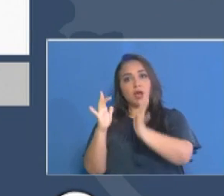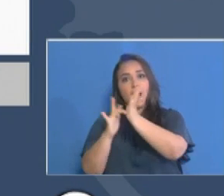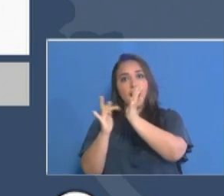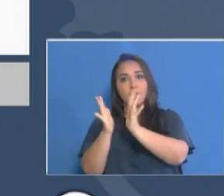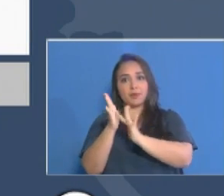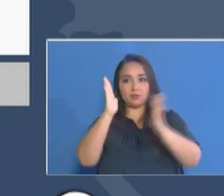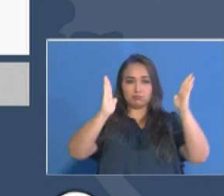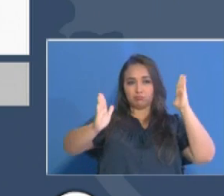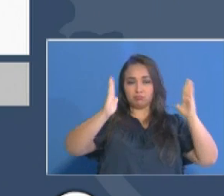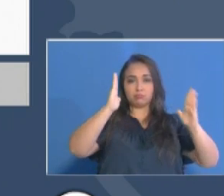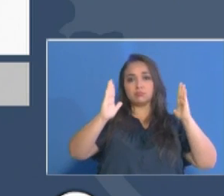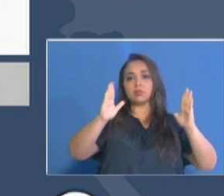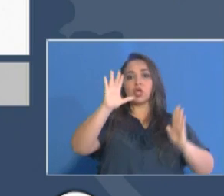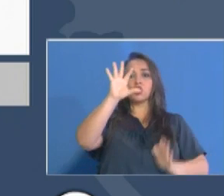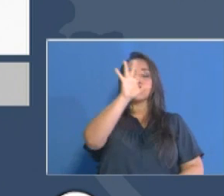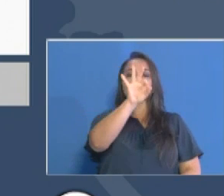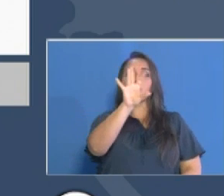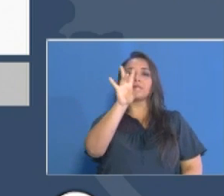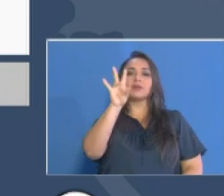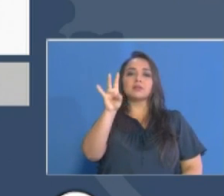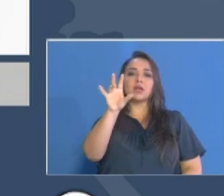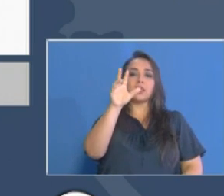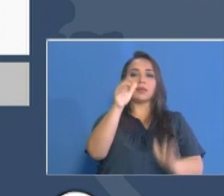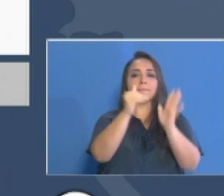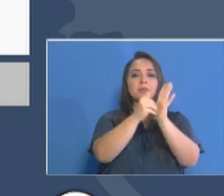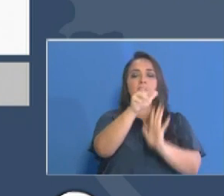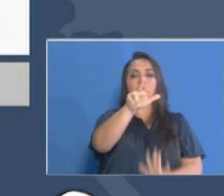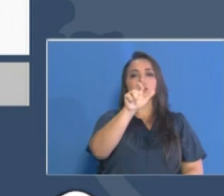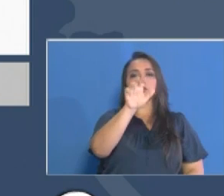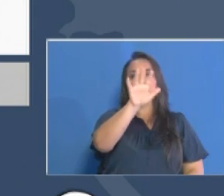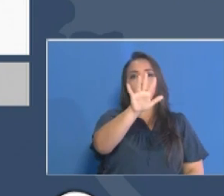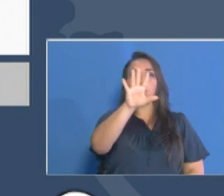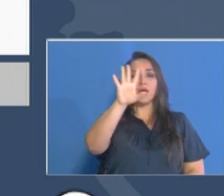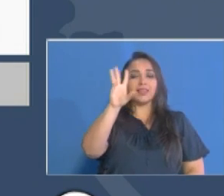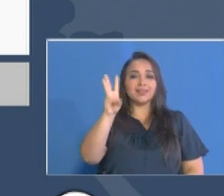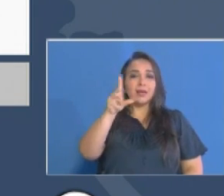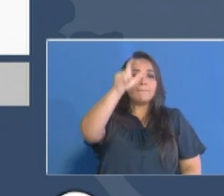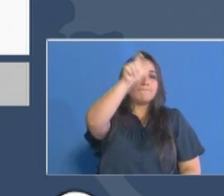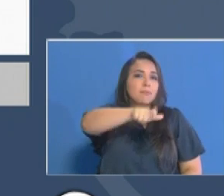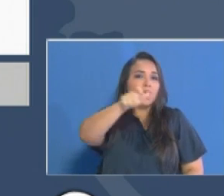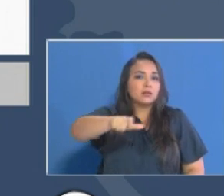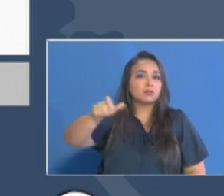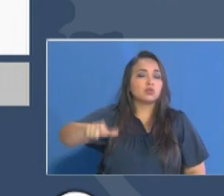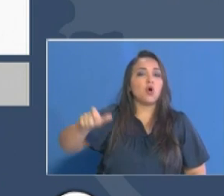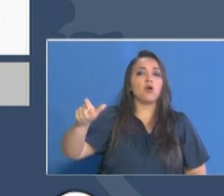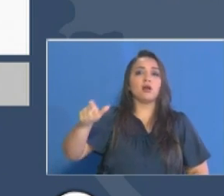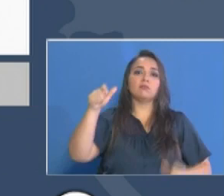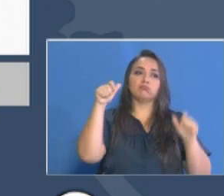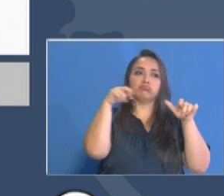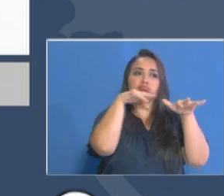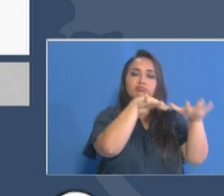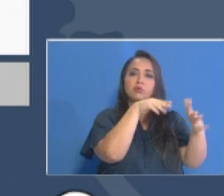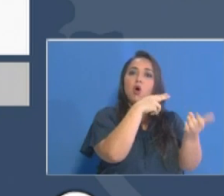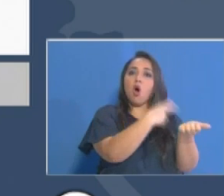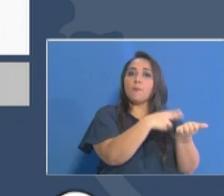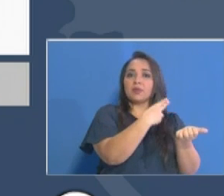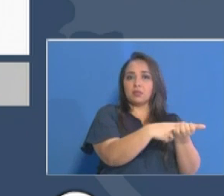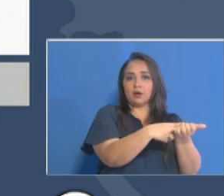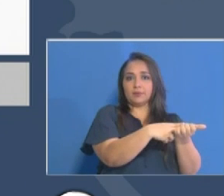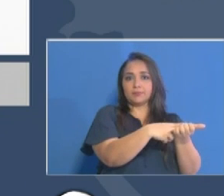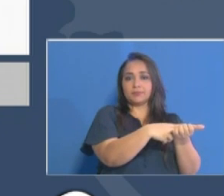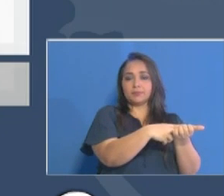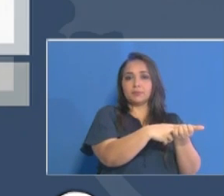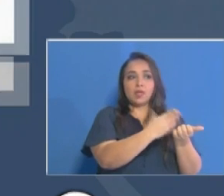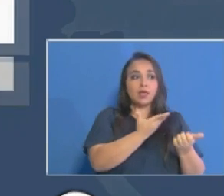atendido 97.356 pacientes que acuden a nuestra consulta. De